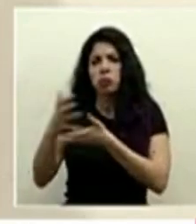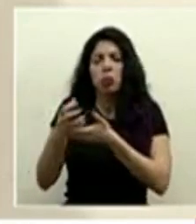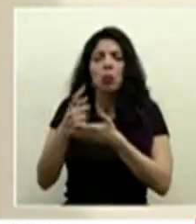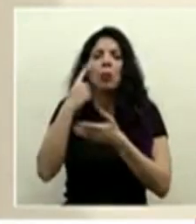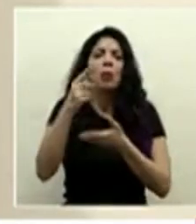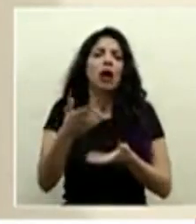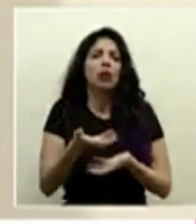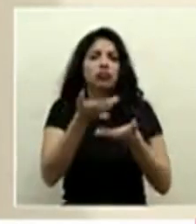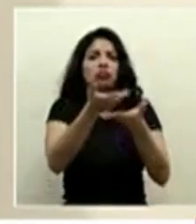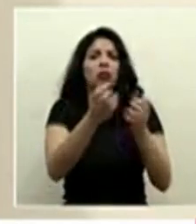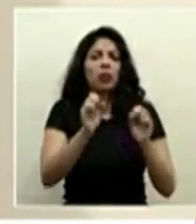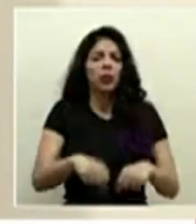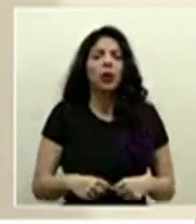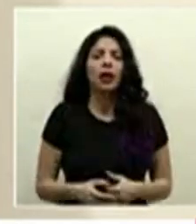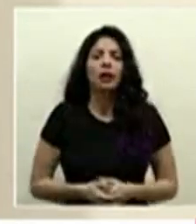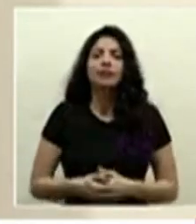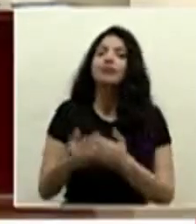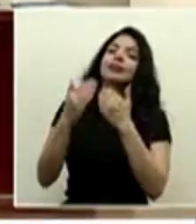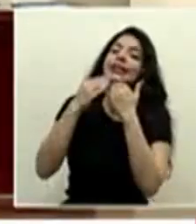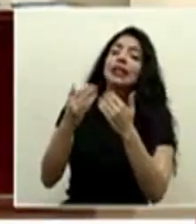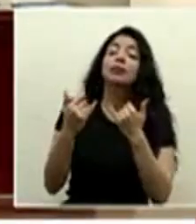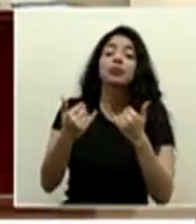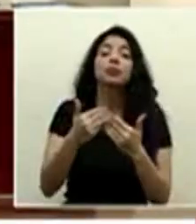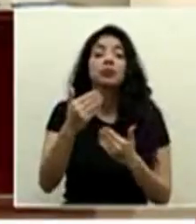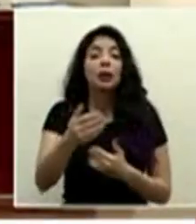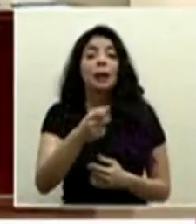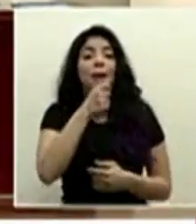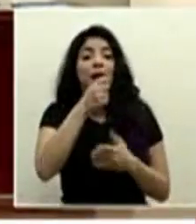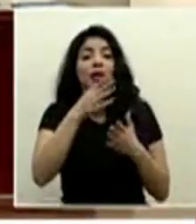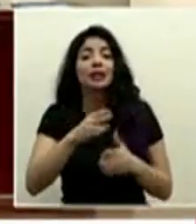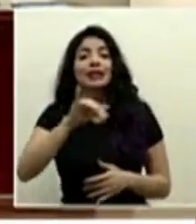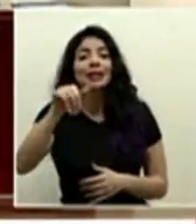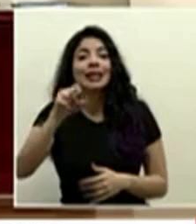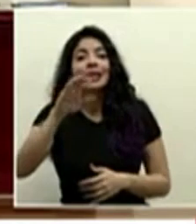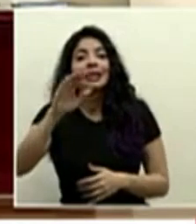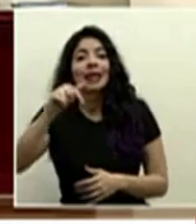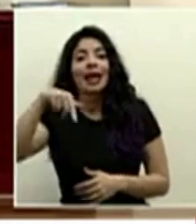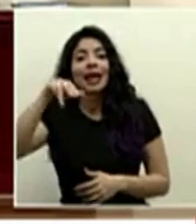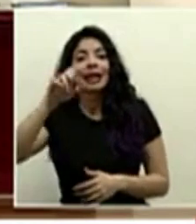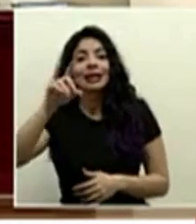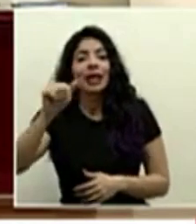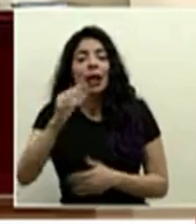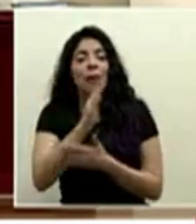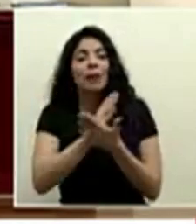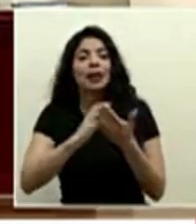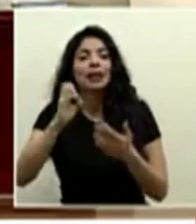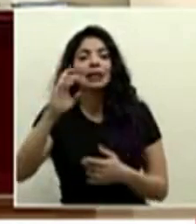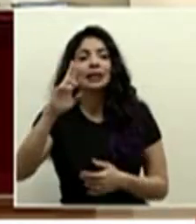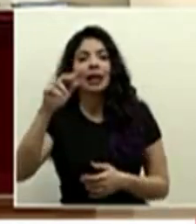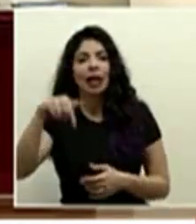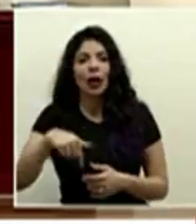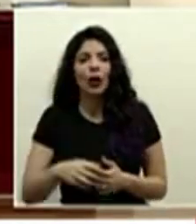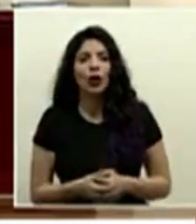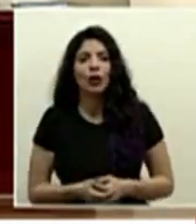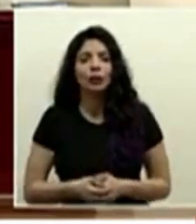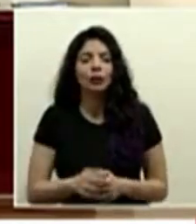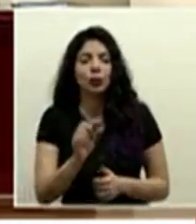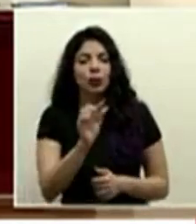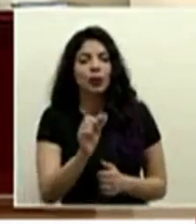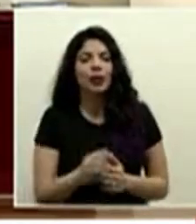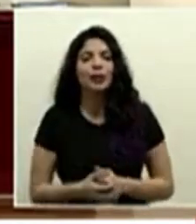presentarlas gracias continuamos con la colega jessica quesada del medio ser hoy un segundo